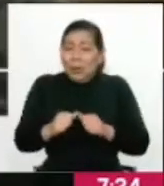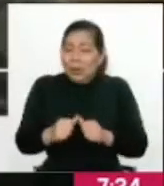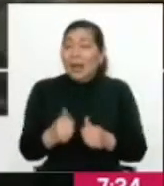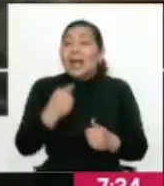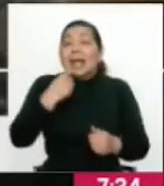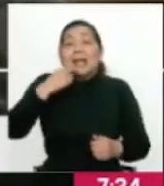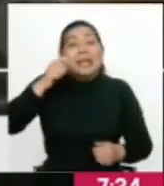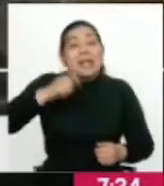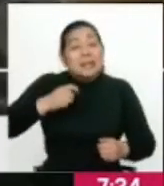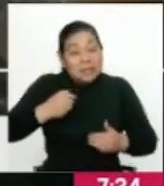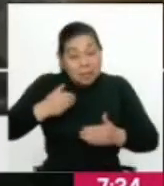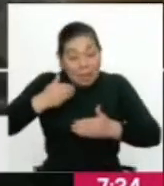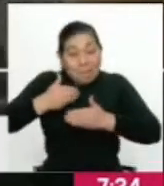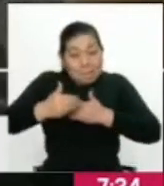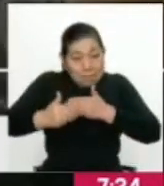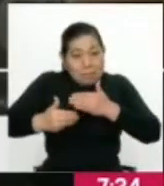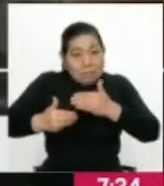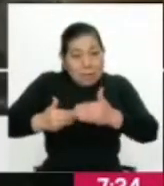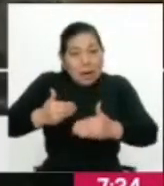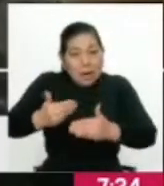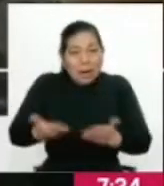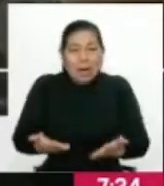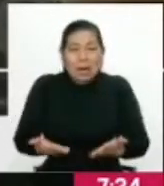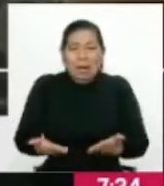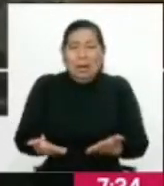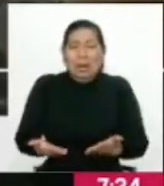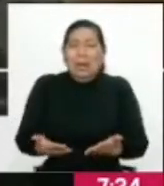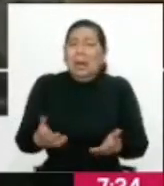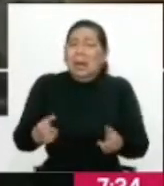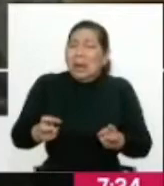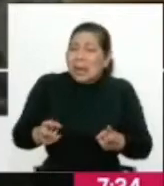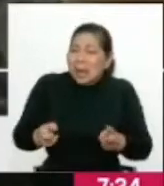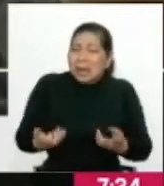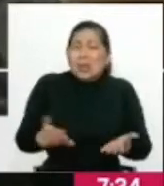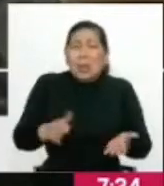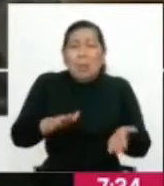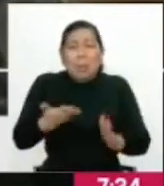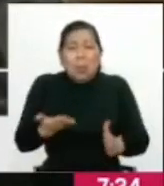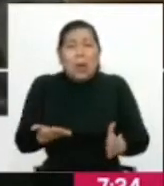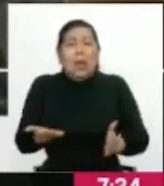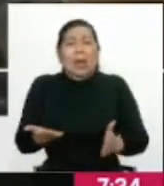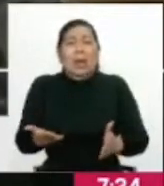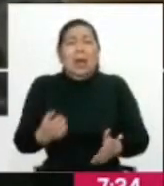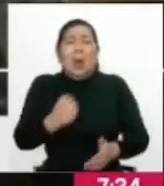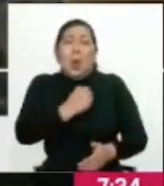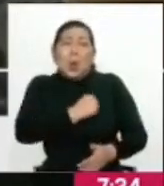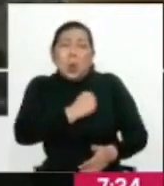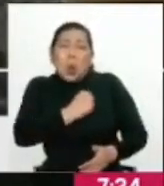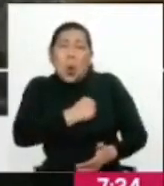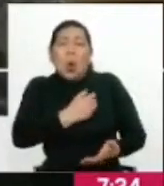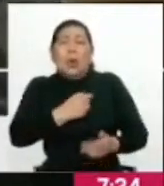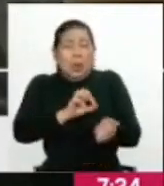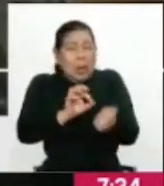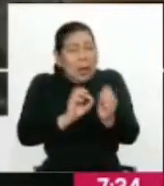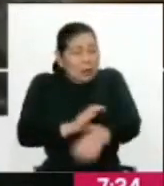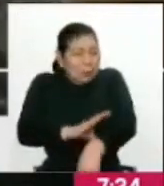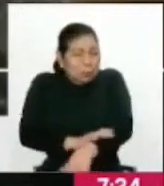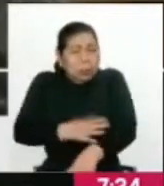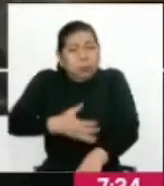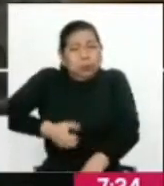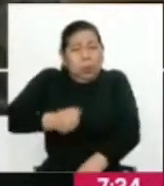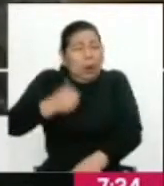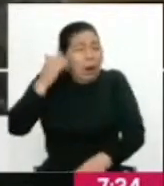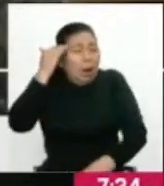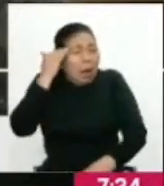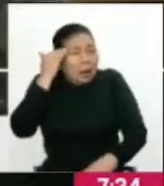necesitamos avanzar. Hay prioridades. Hoy mueren niños por cáncer. Hoy muere la gente por cardiopatías, hipertensión. La salud